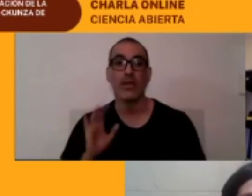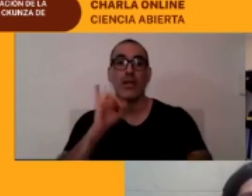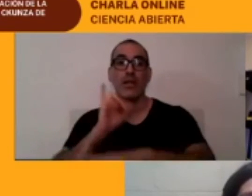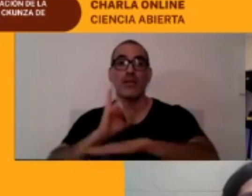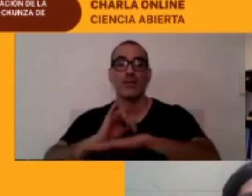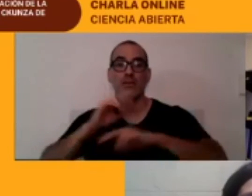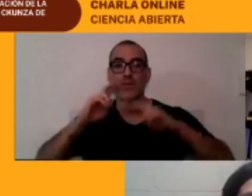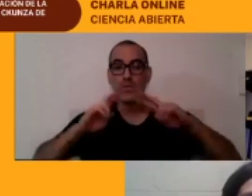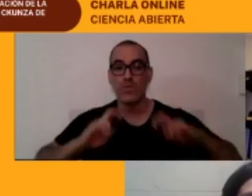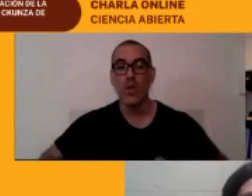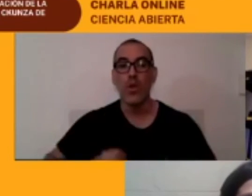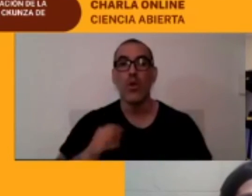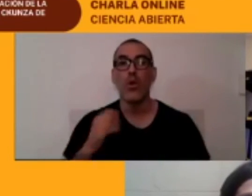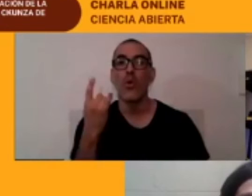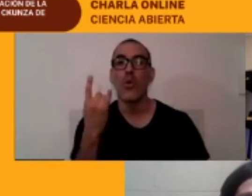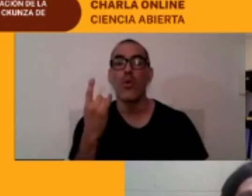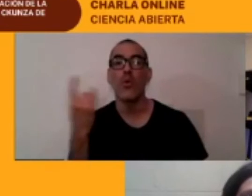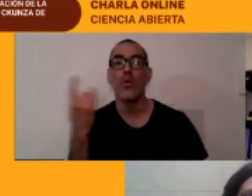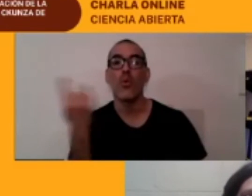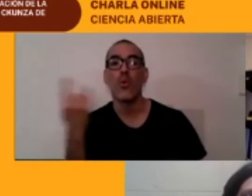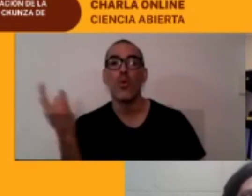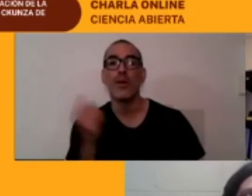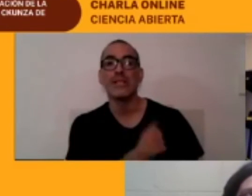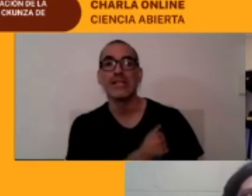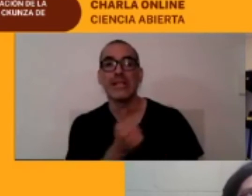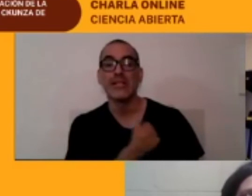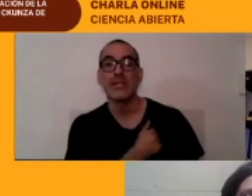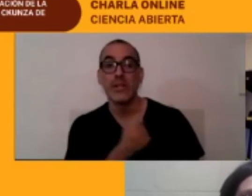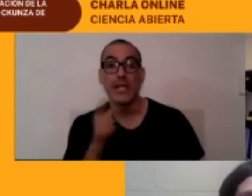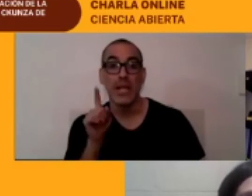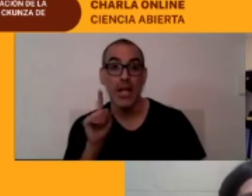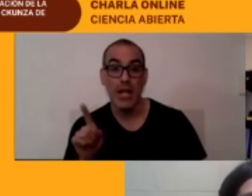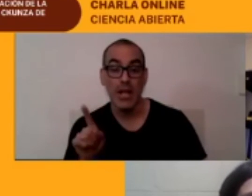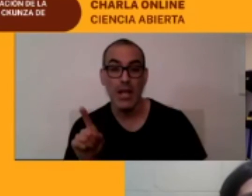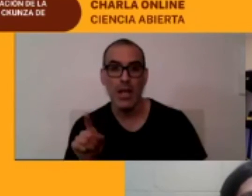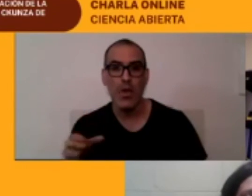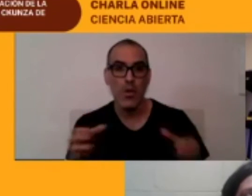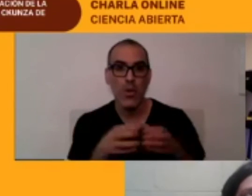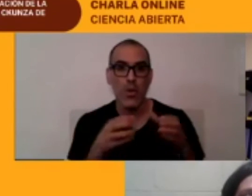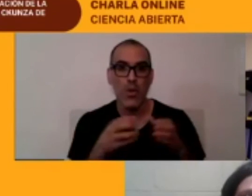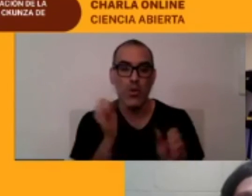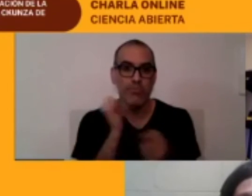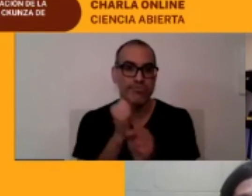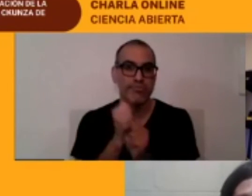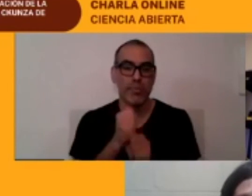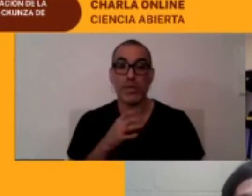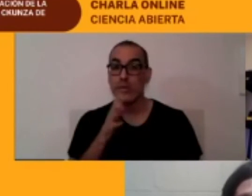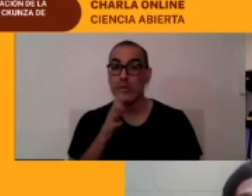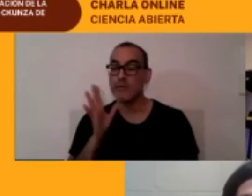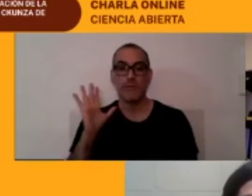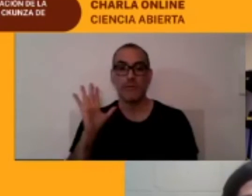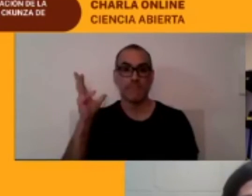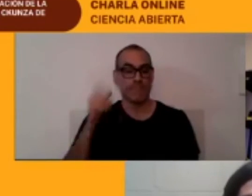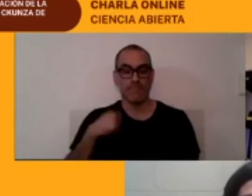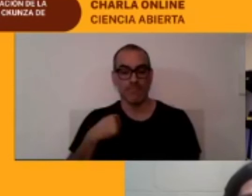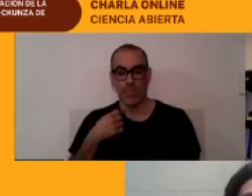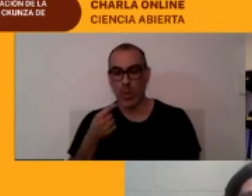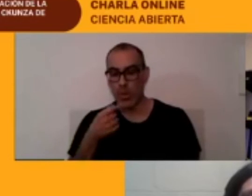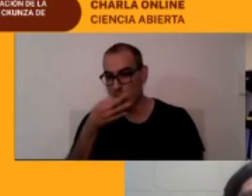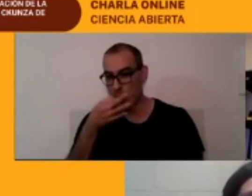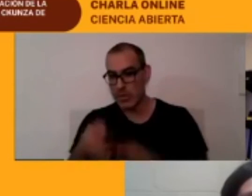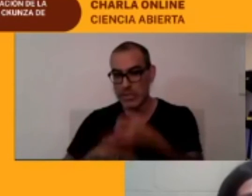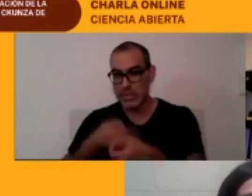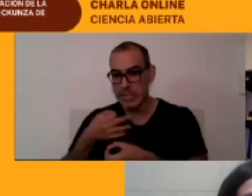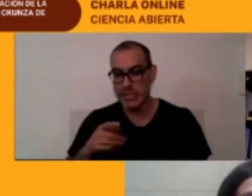Católica de Chile tiene un equipo de trabajo yo no me atrevería a especular acerca de qué